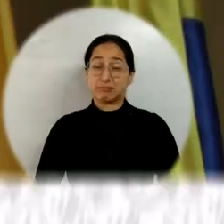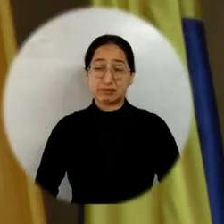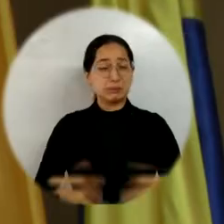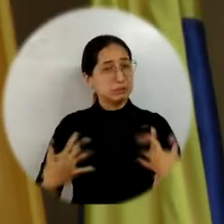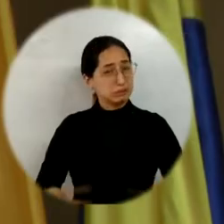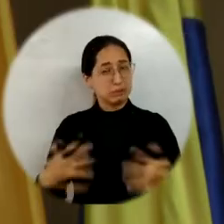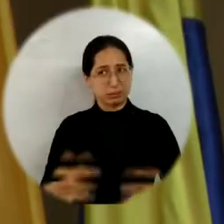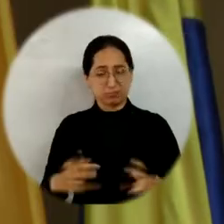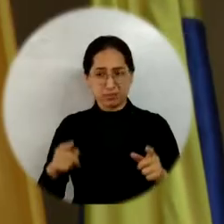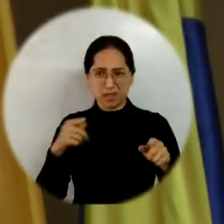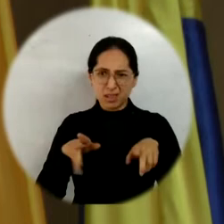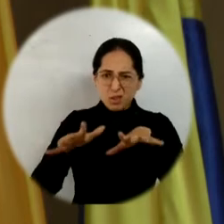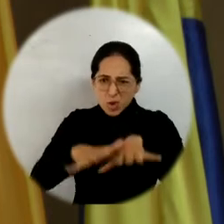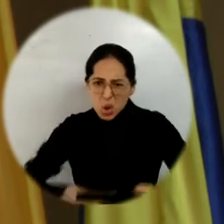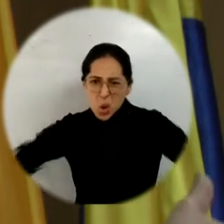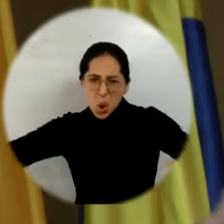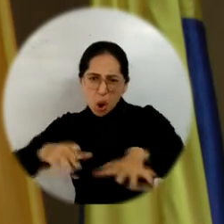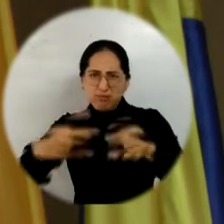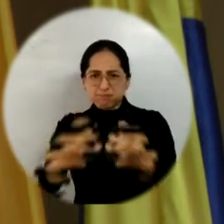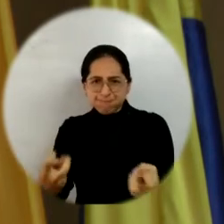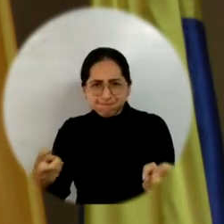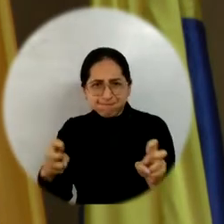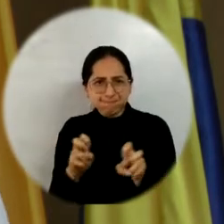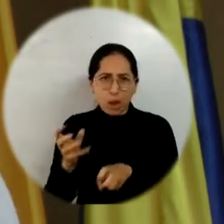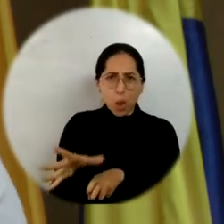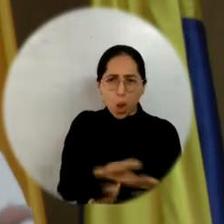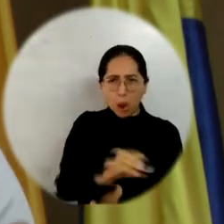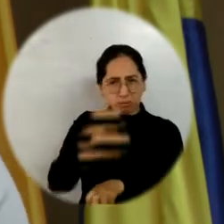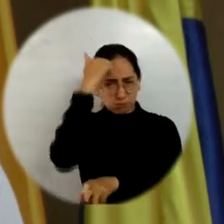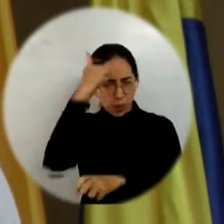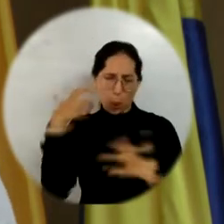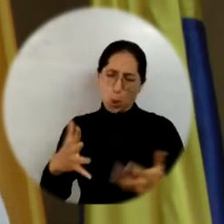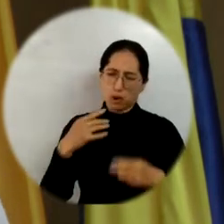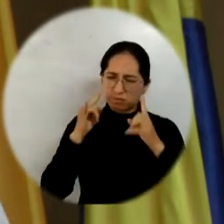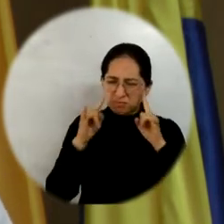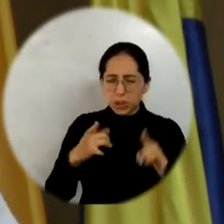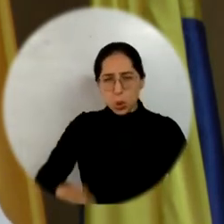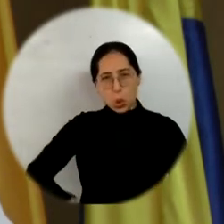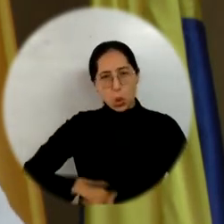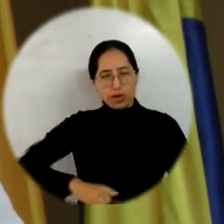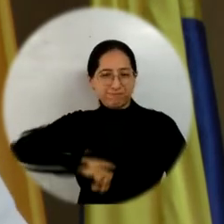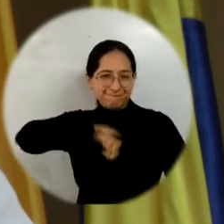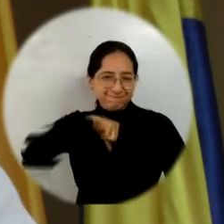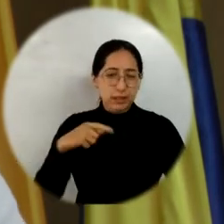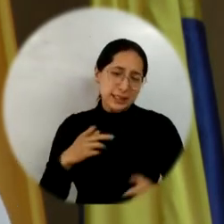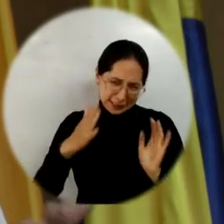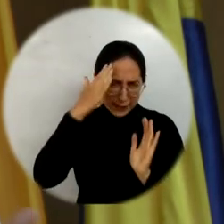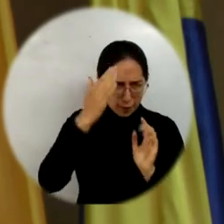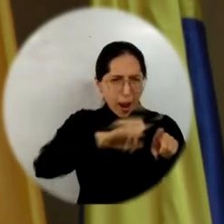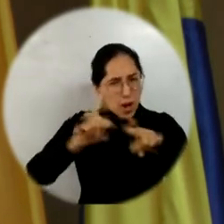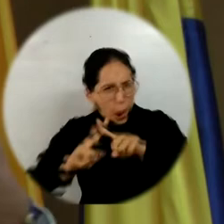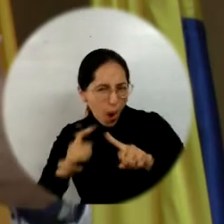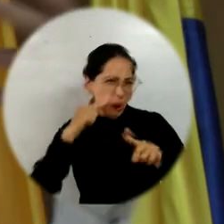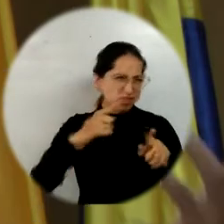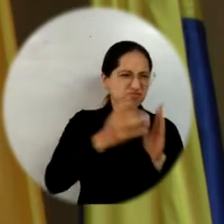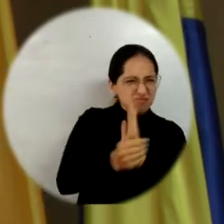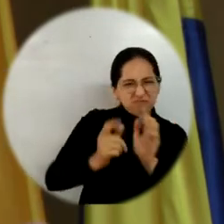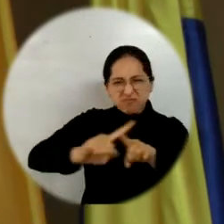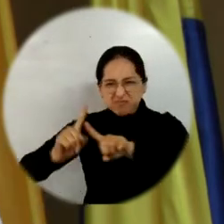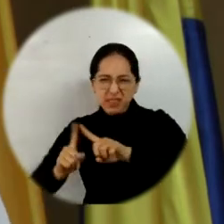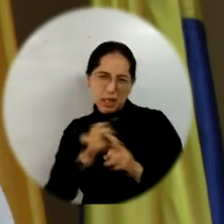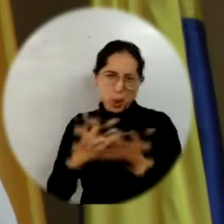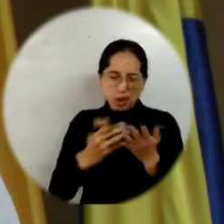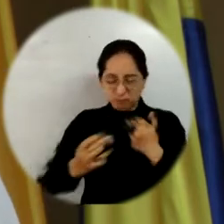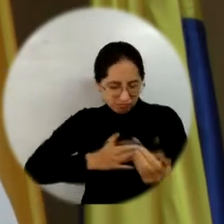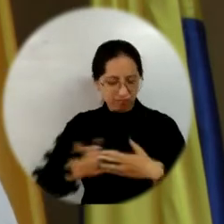Para mí siempre será orgullo tener ARPUP aquí, tener la Asociación de Profesores, tener los encuentros con las diferencias que podamos tener, pero siempre en el